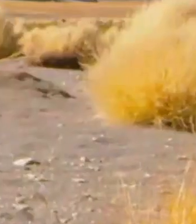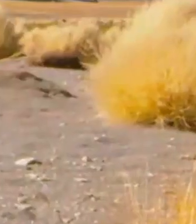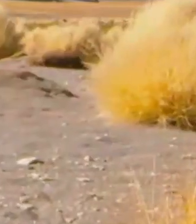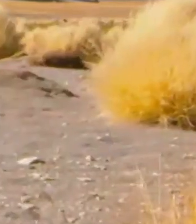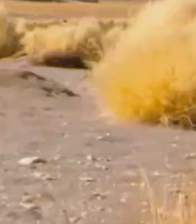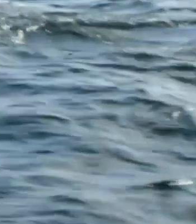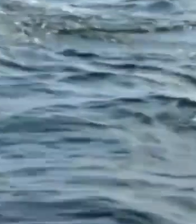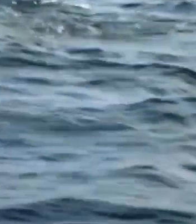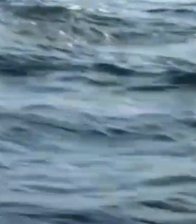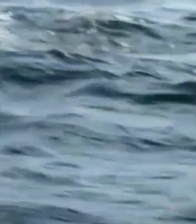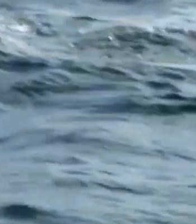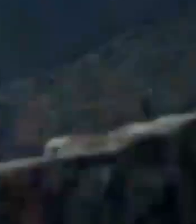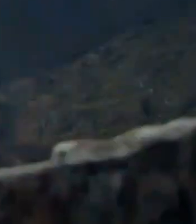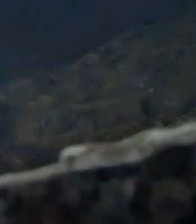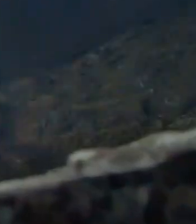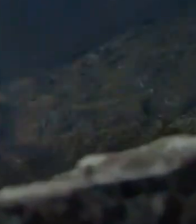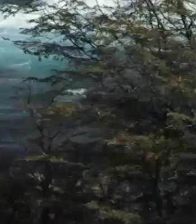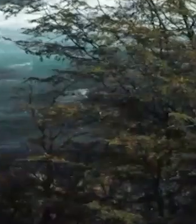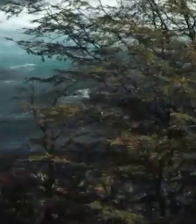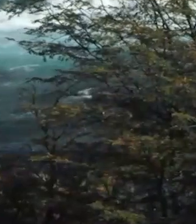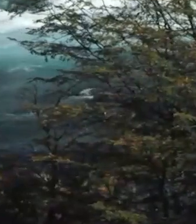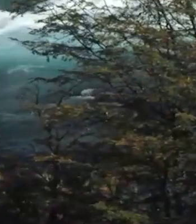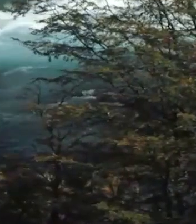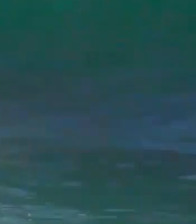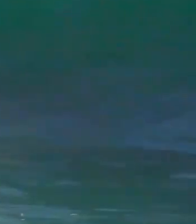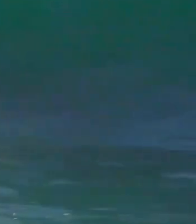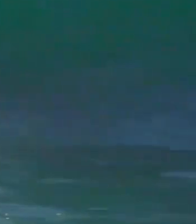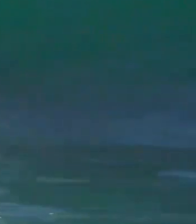Desde el Palacio de la Moneda, el Gobierno de Chile informa.